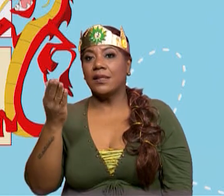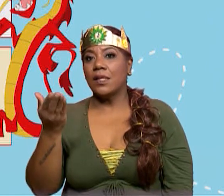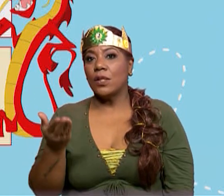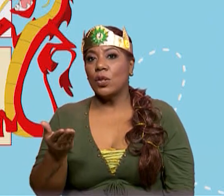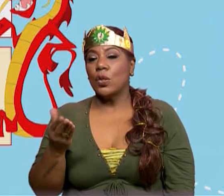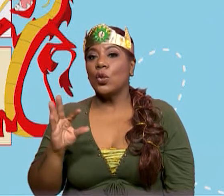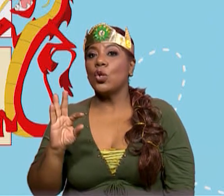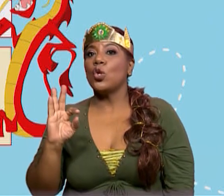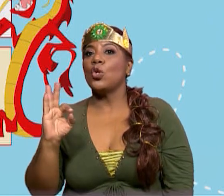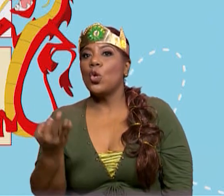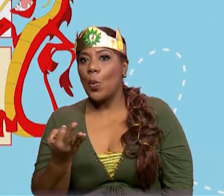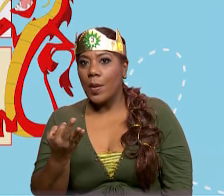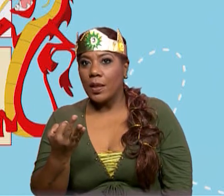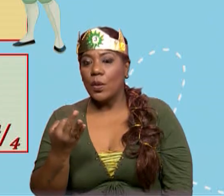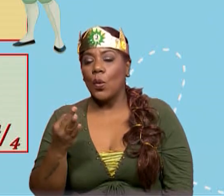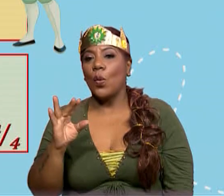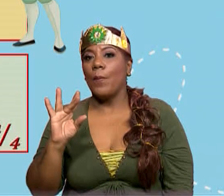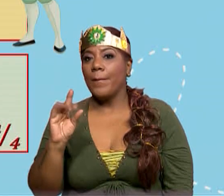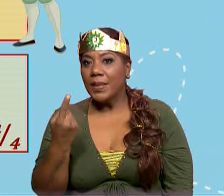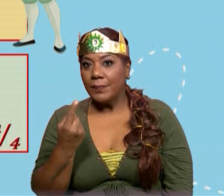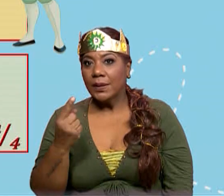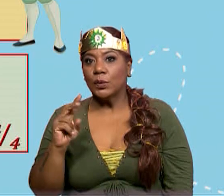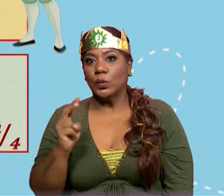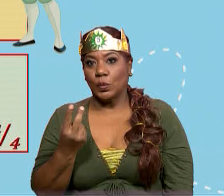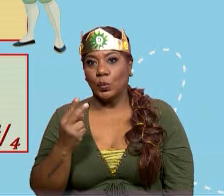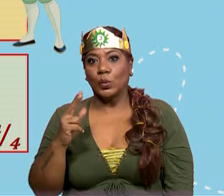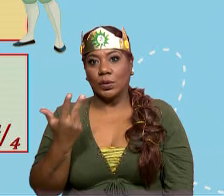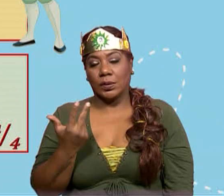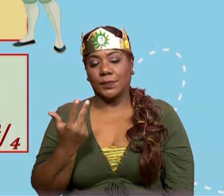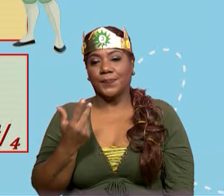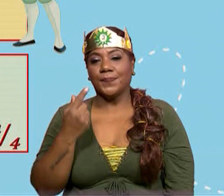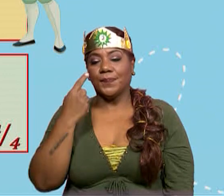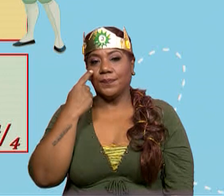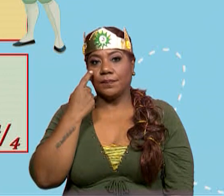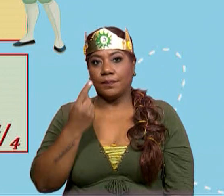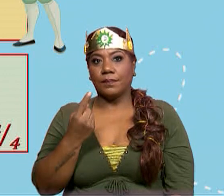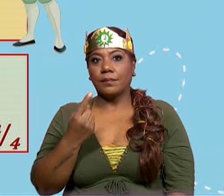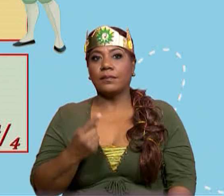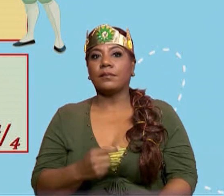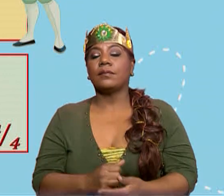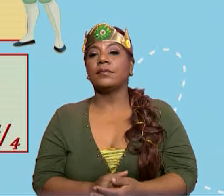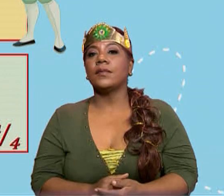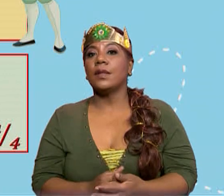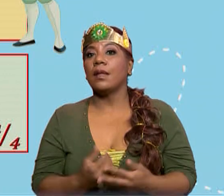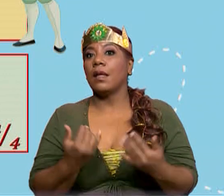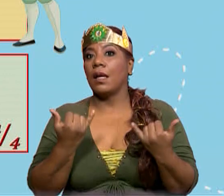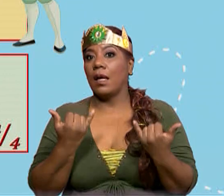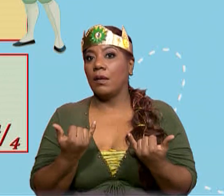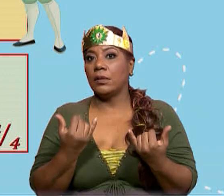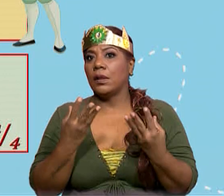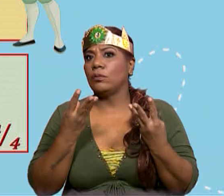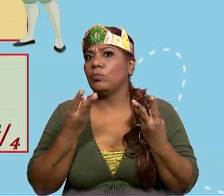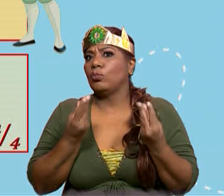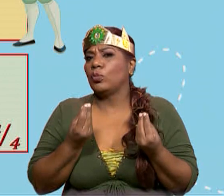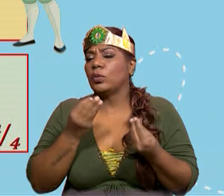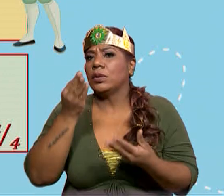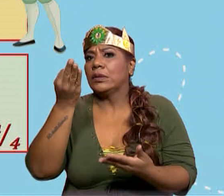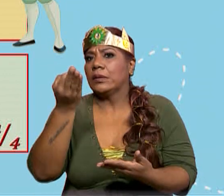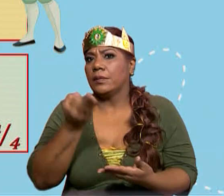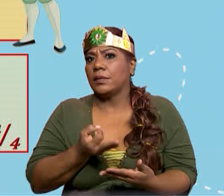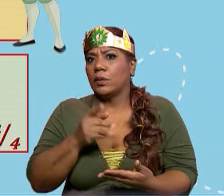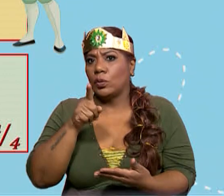docentes en la medida de que van trabajando las fracciones. Veamos los tipos de fracciones que hay. Y por acá tengo para